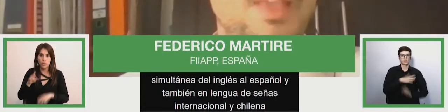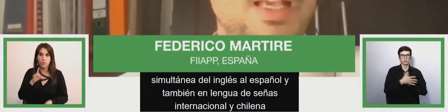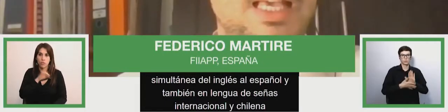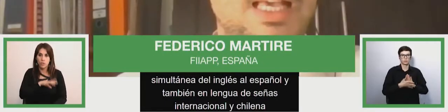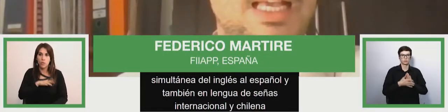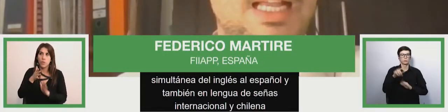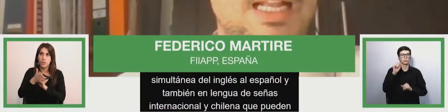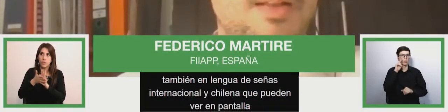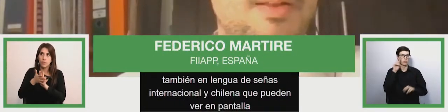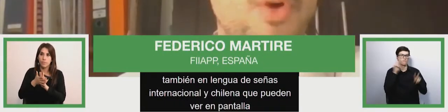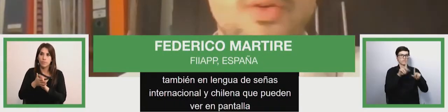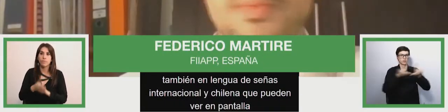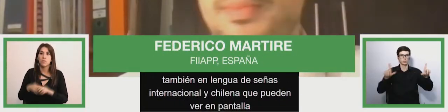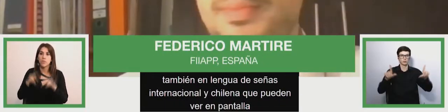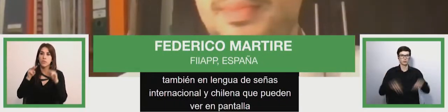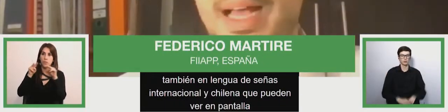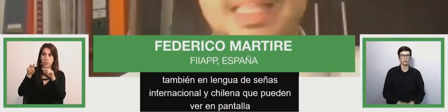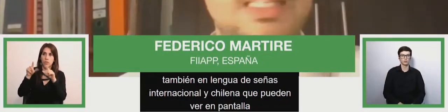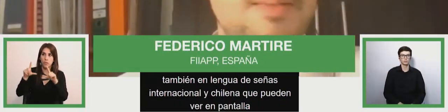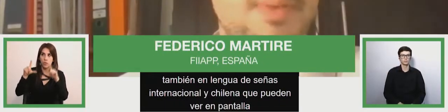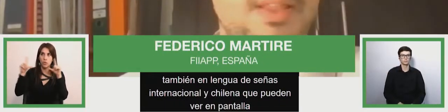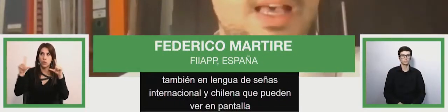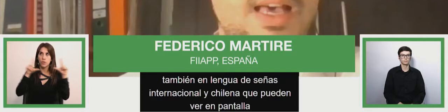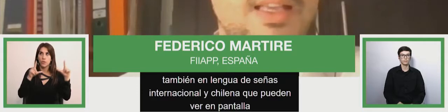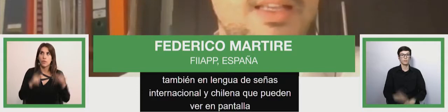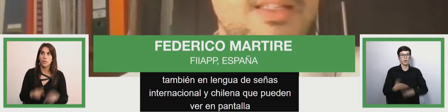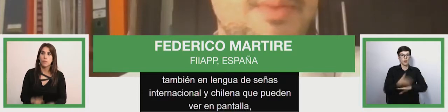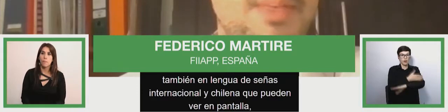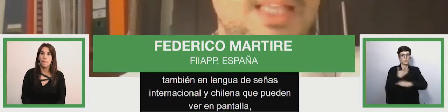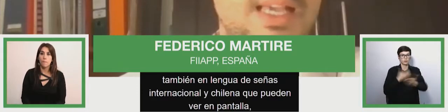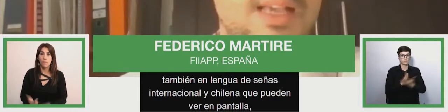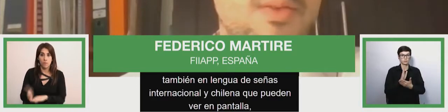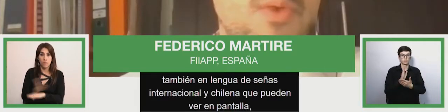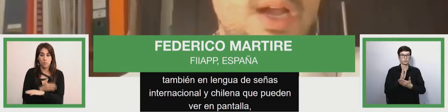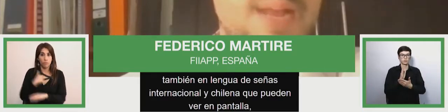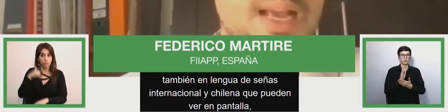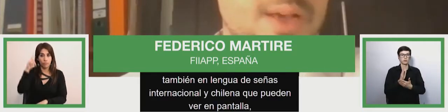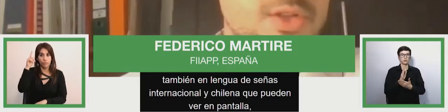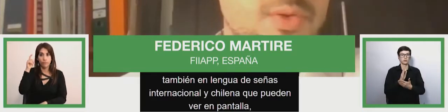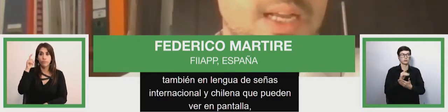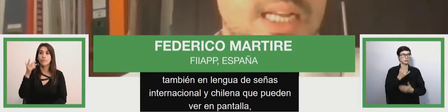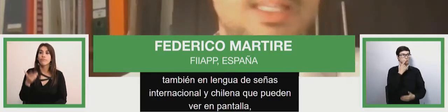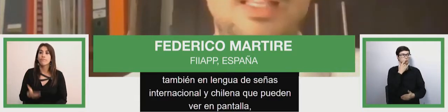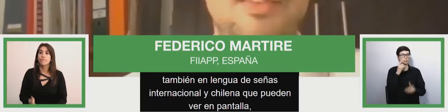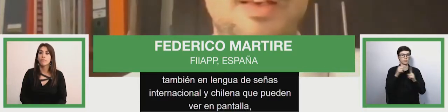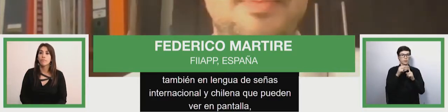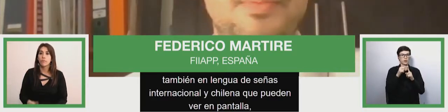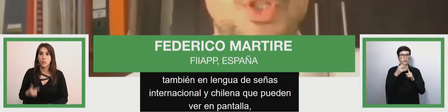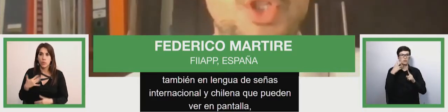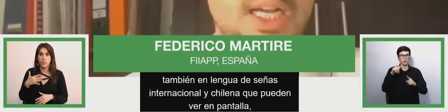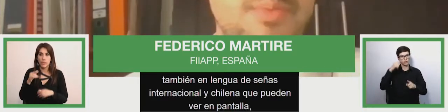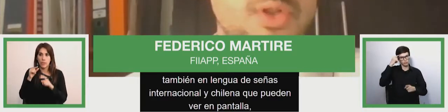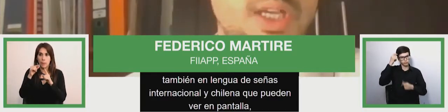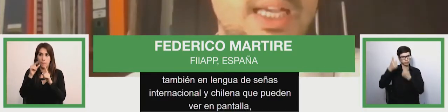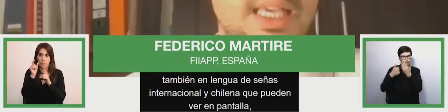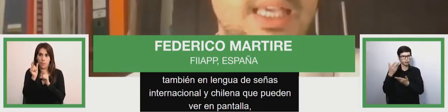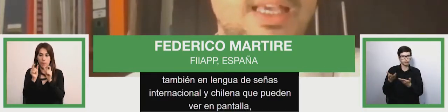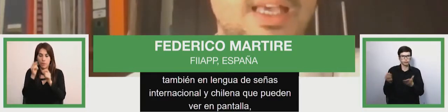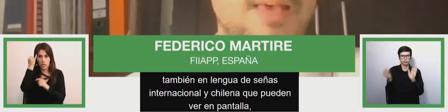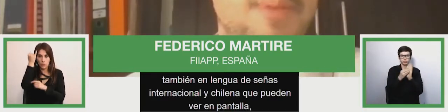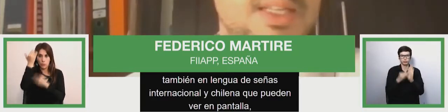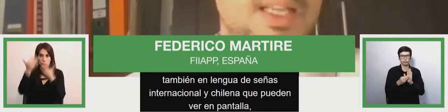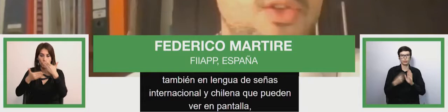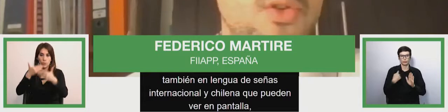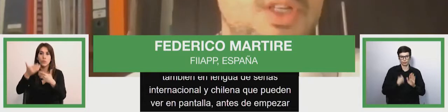bueno, antes de empezar, simplemente una palabra sobre la iniciativa Virginia Gapdor que aquí